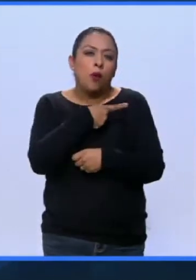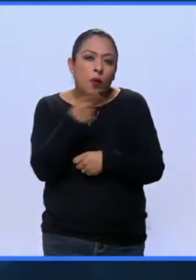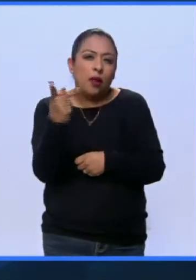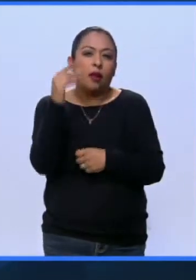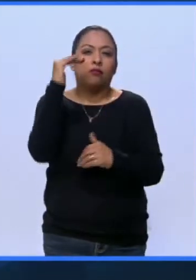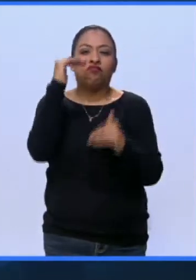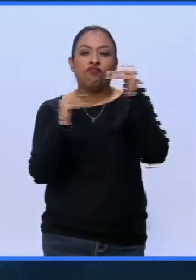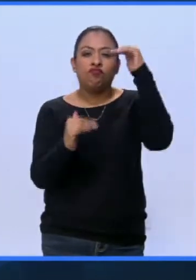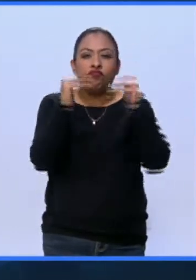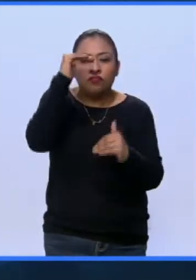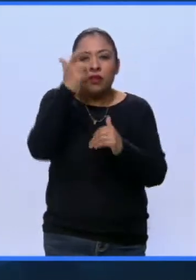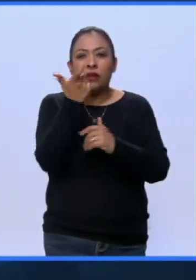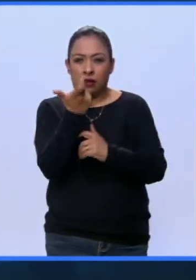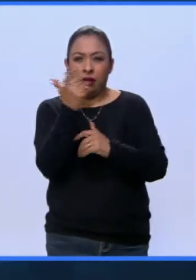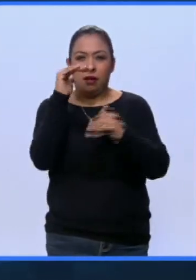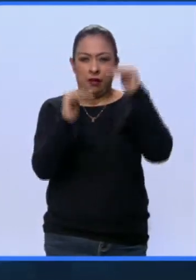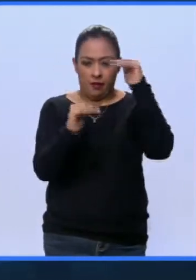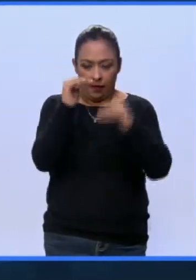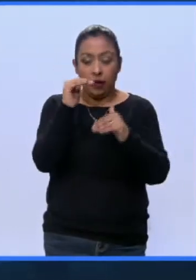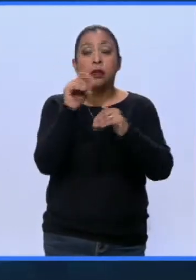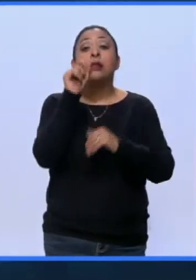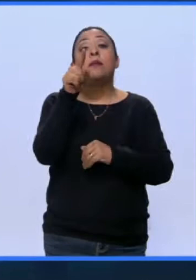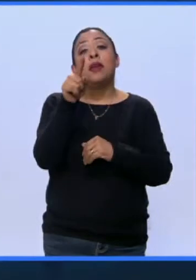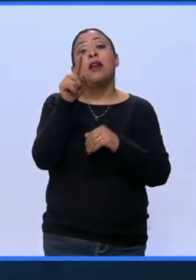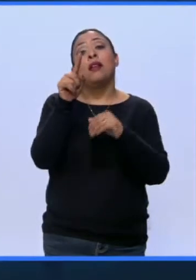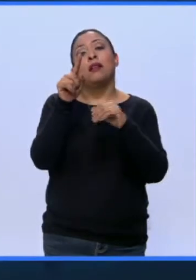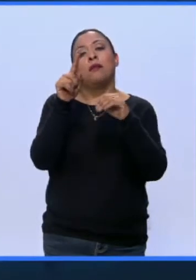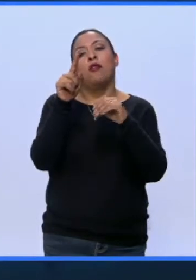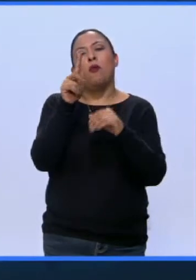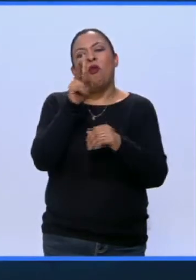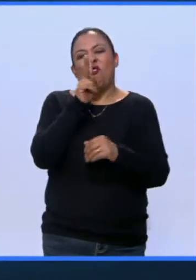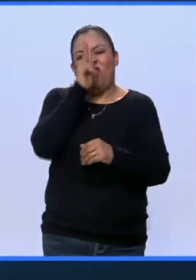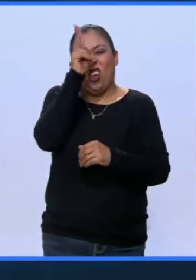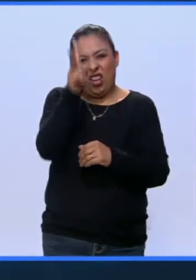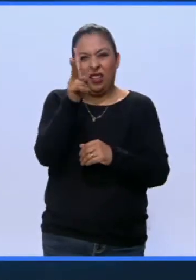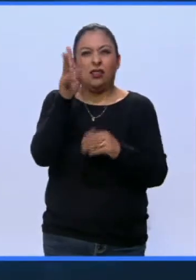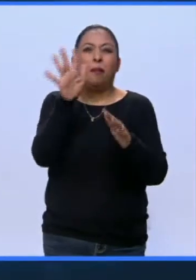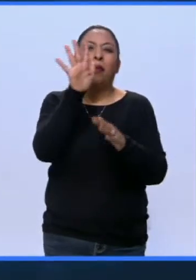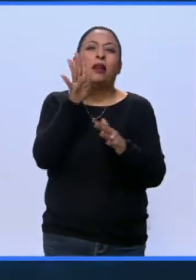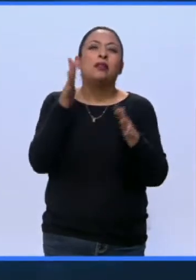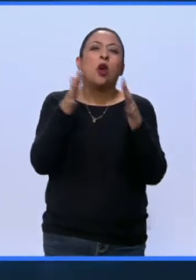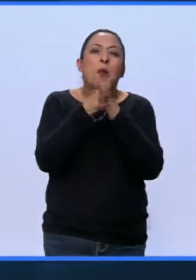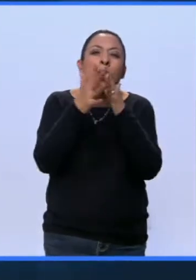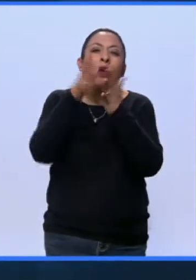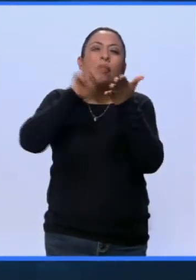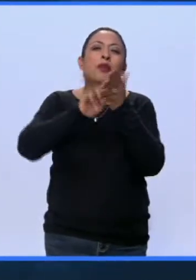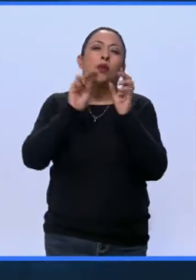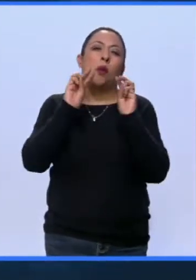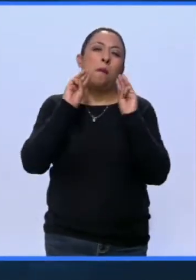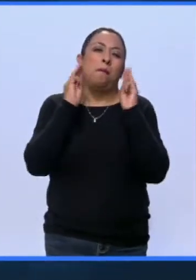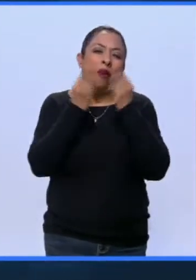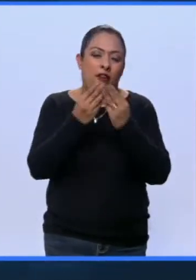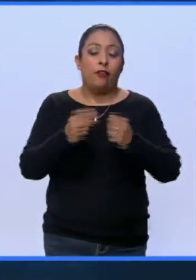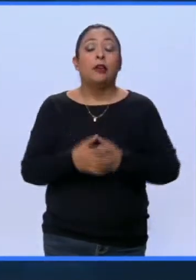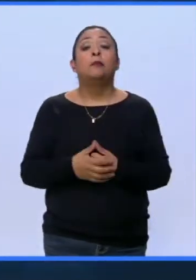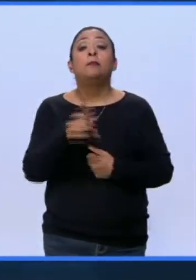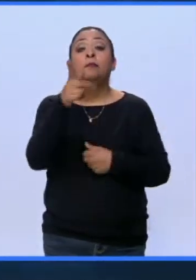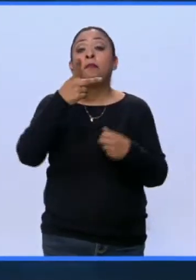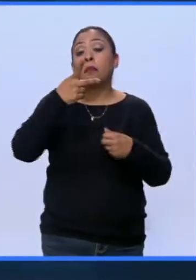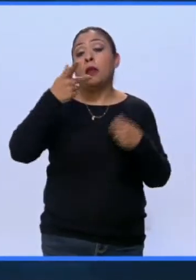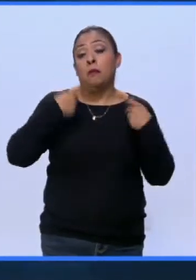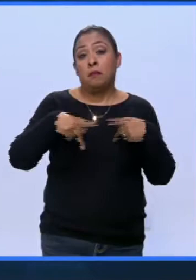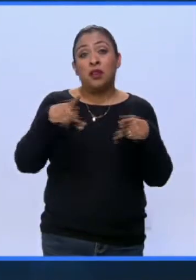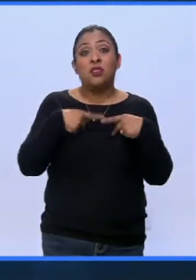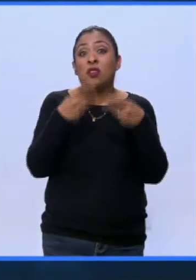México y que atraviesa este tema de la violencia actual que estamos enfrentando en la guerra del narco. La gente está perdiendo,